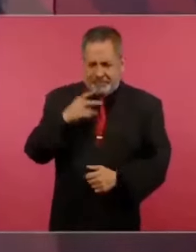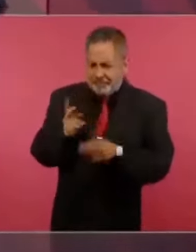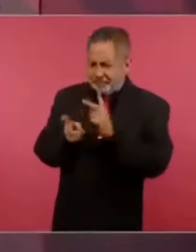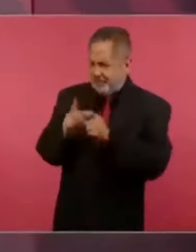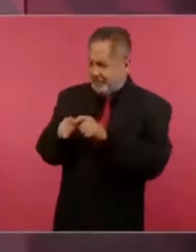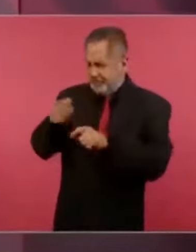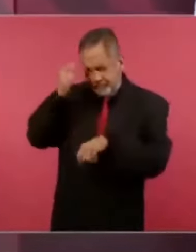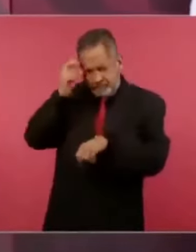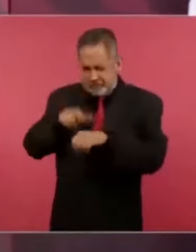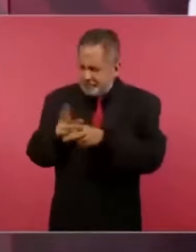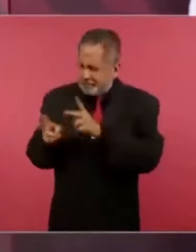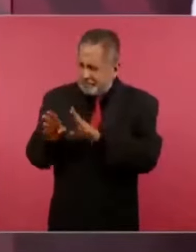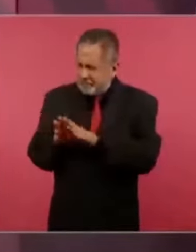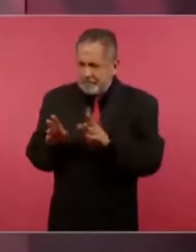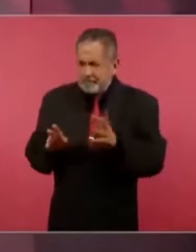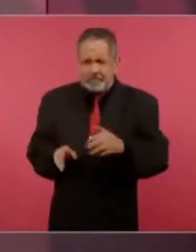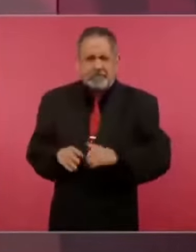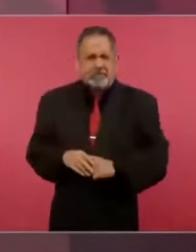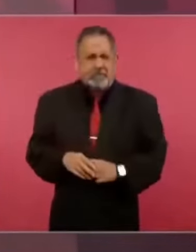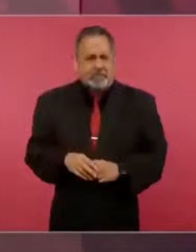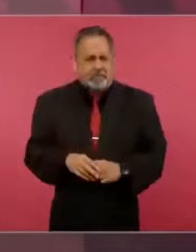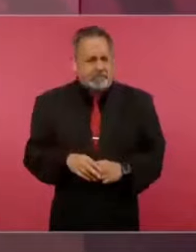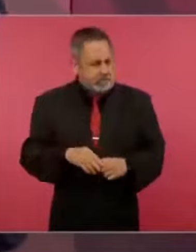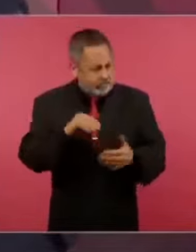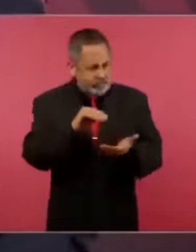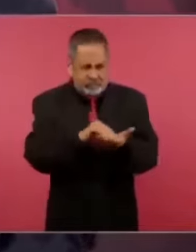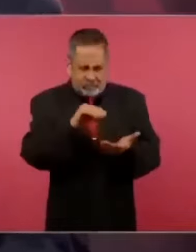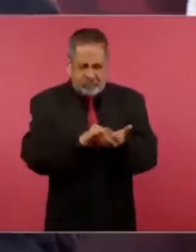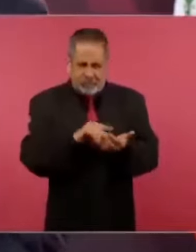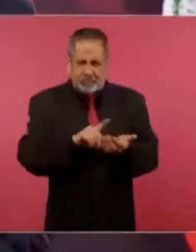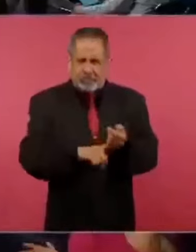y sigue en vigente.